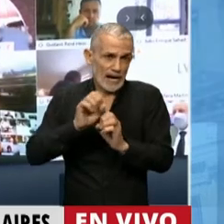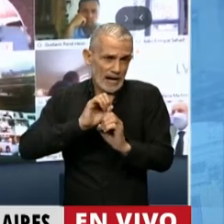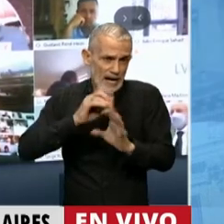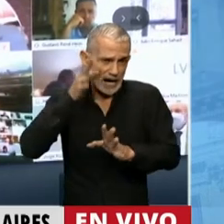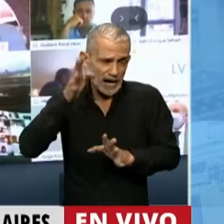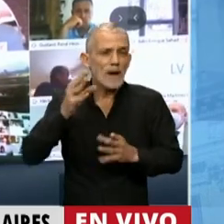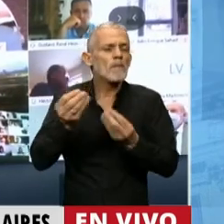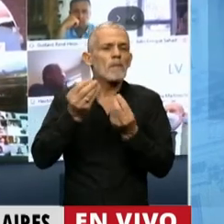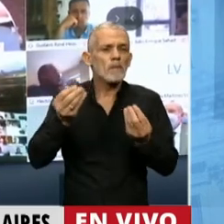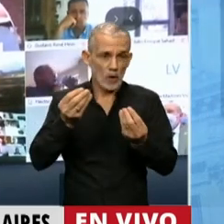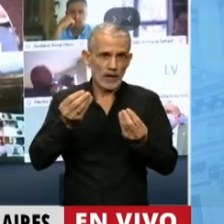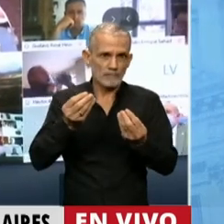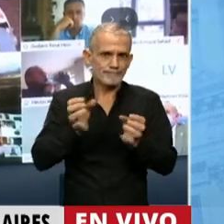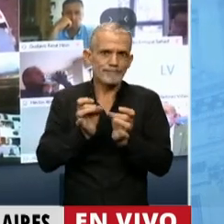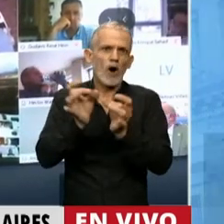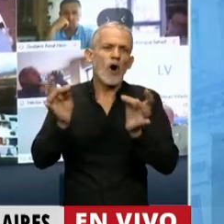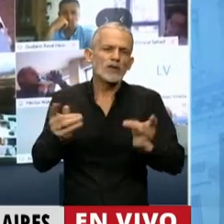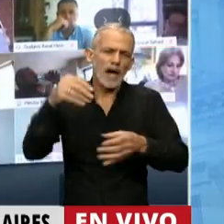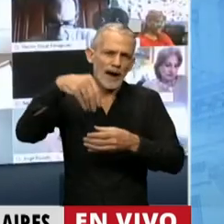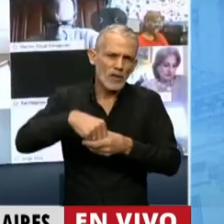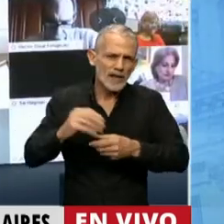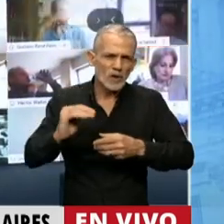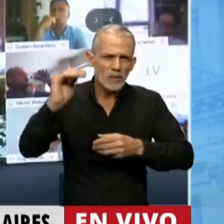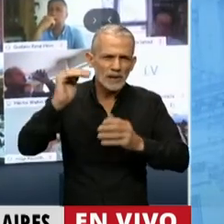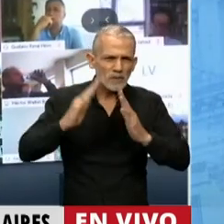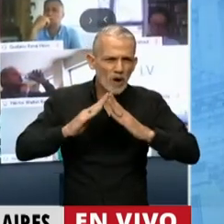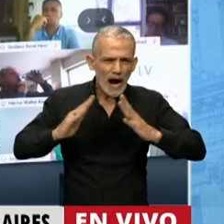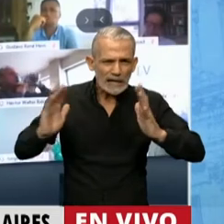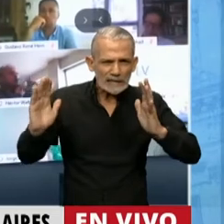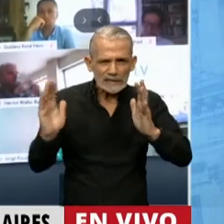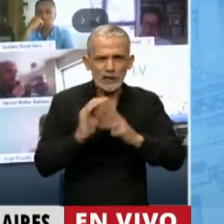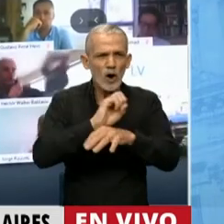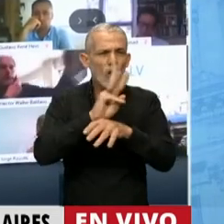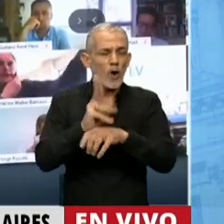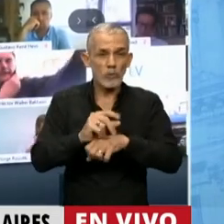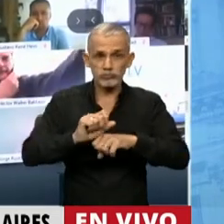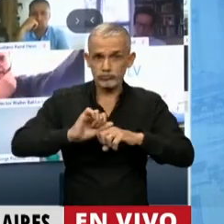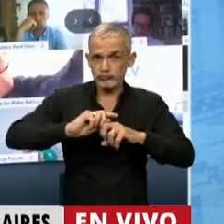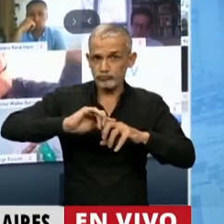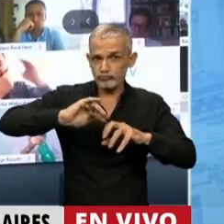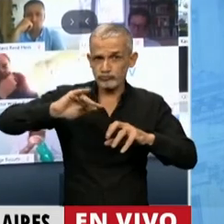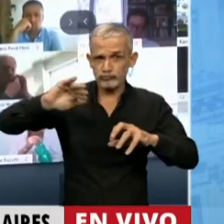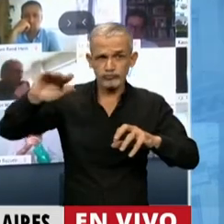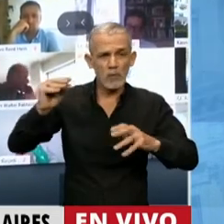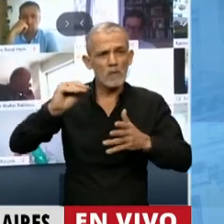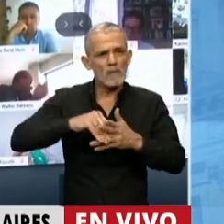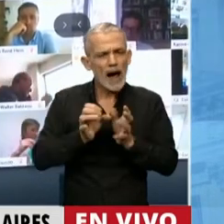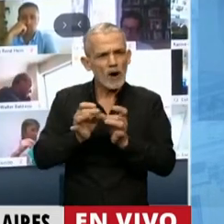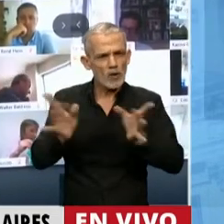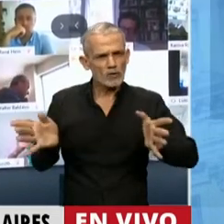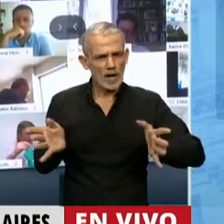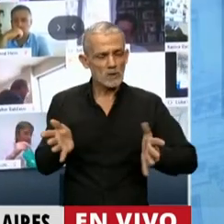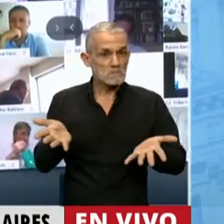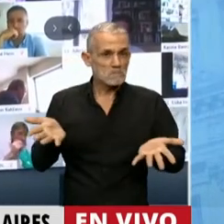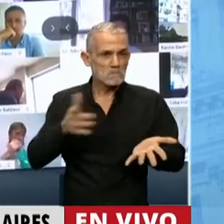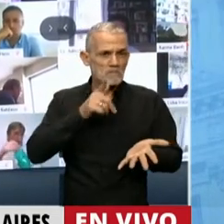gravedad en un cuadro de contagios por el COVID cada vez más agudos, tema del que